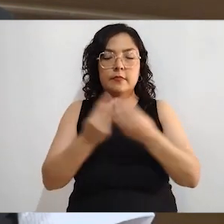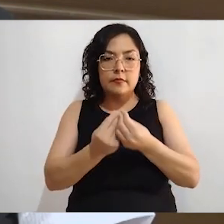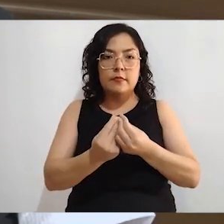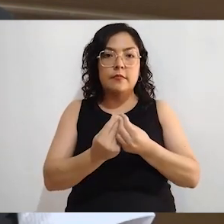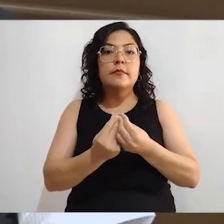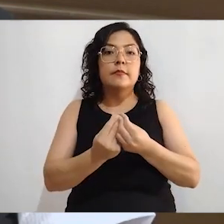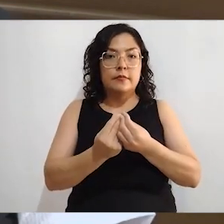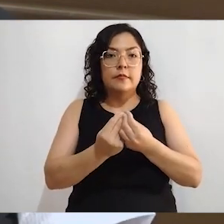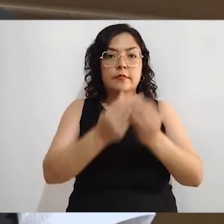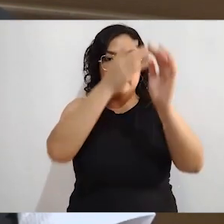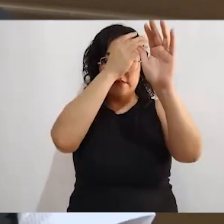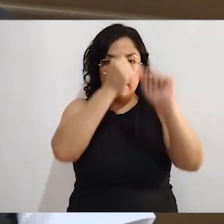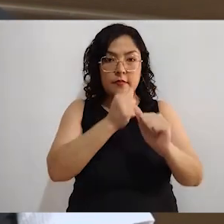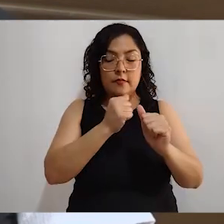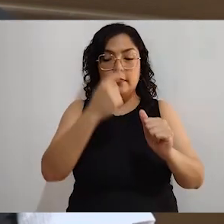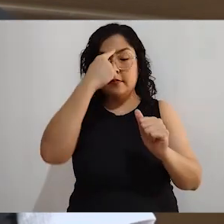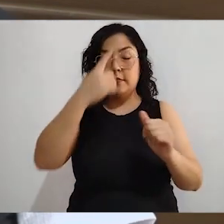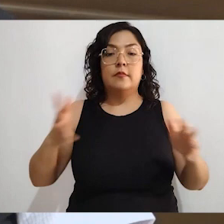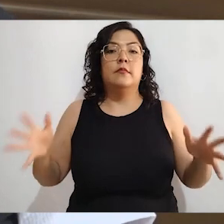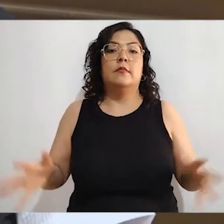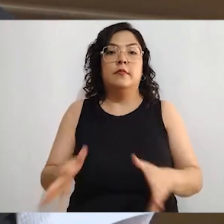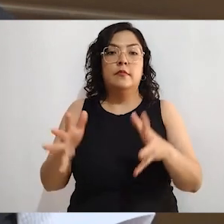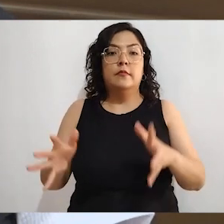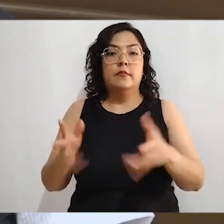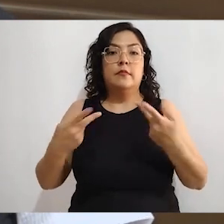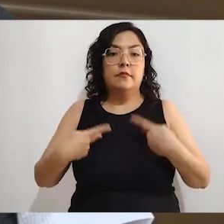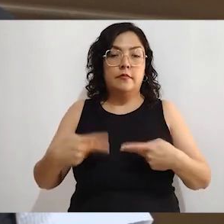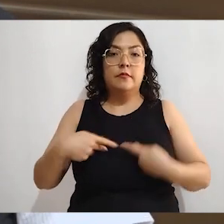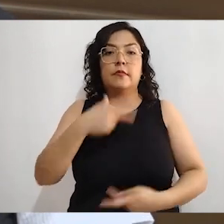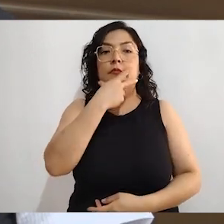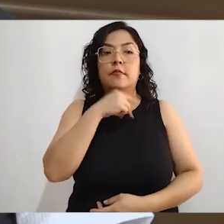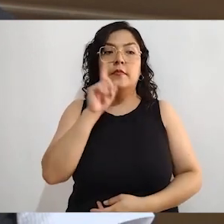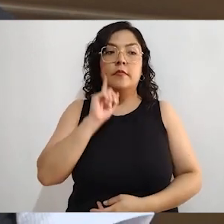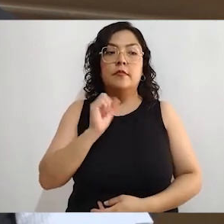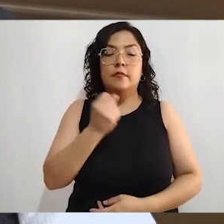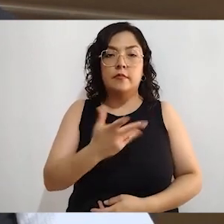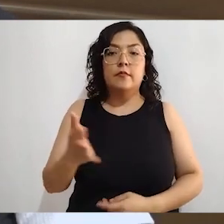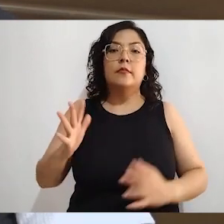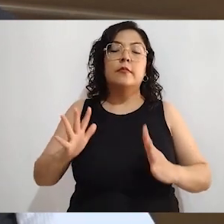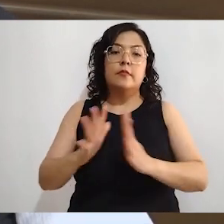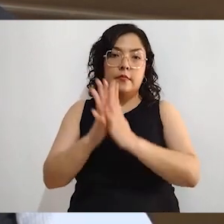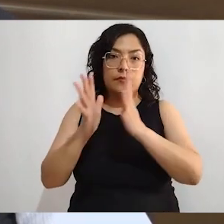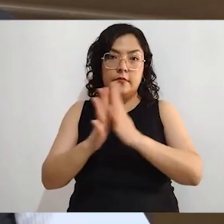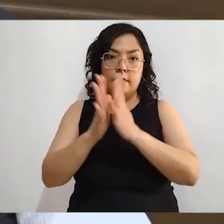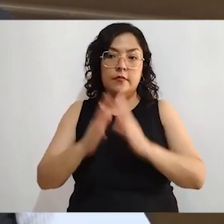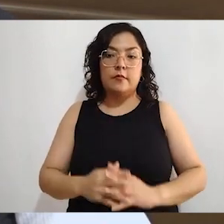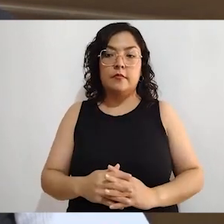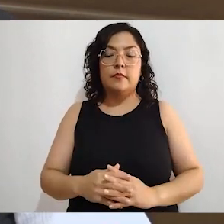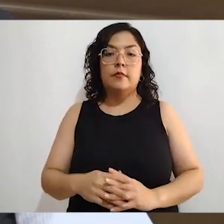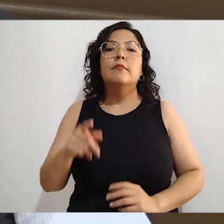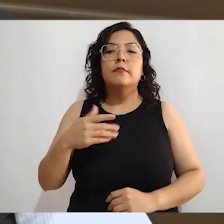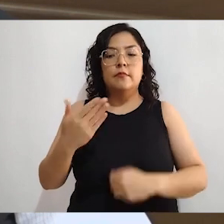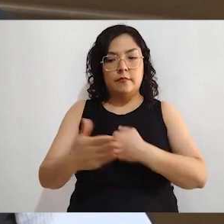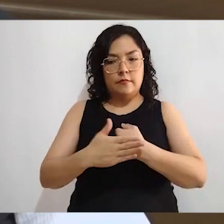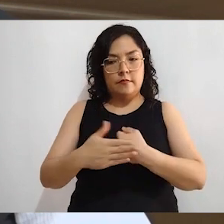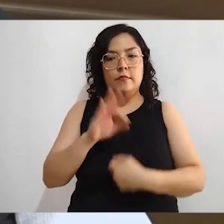promover la participación ciudadana en lo general y en particular el voto, en este caso el 2 de junio,